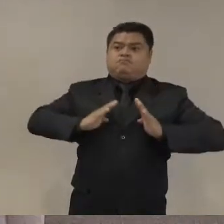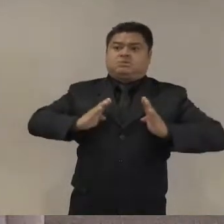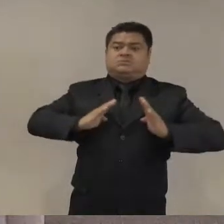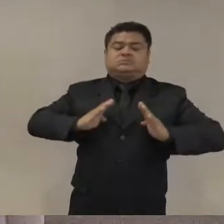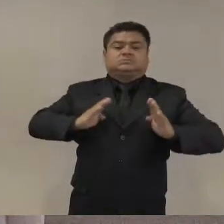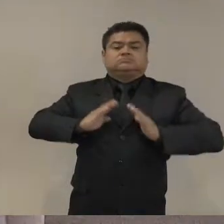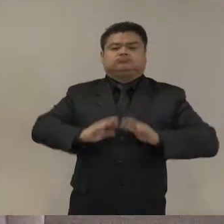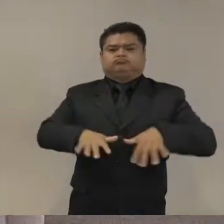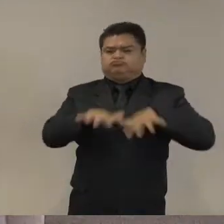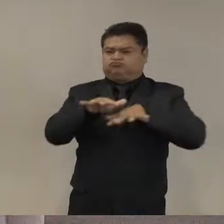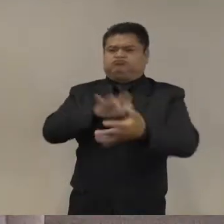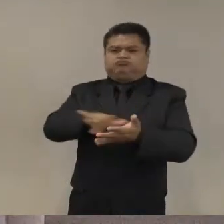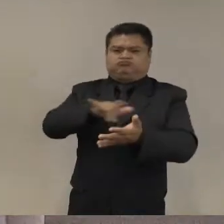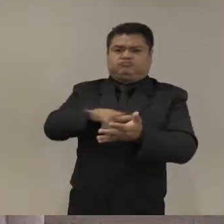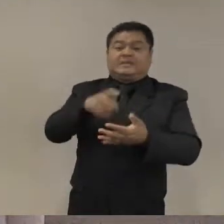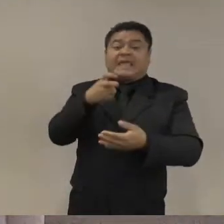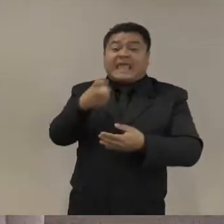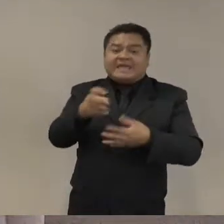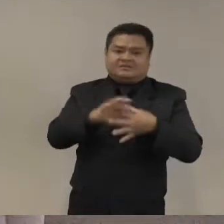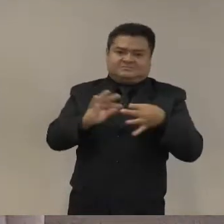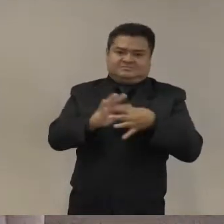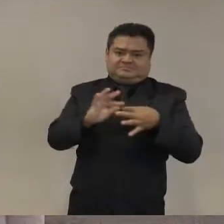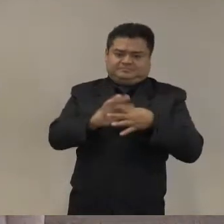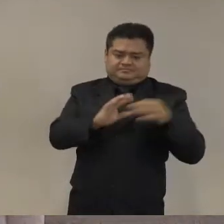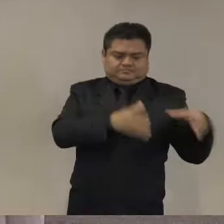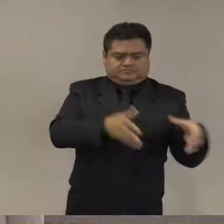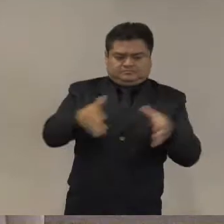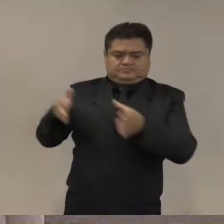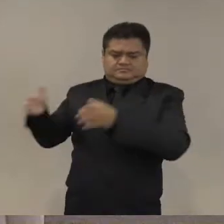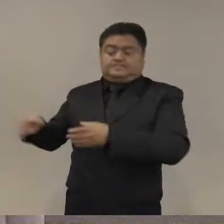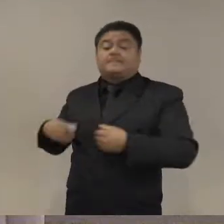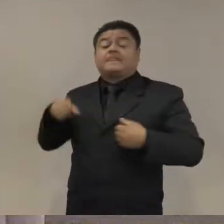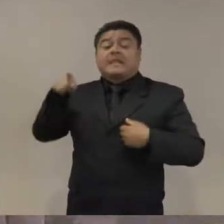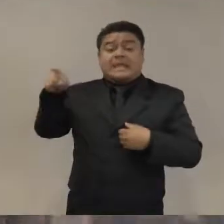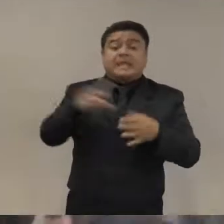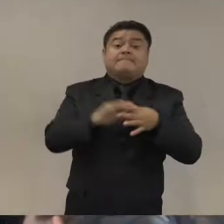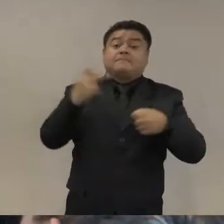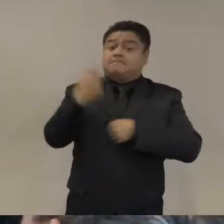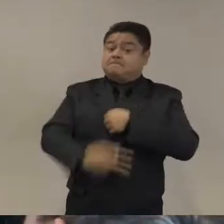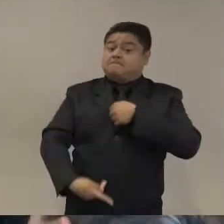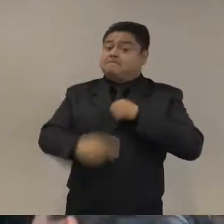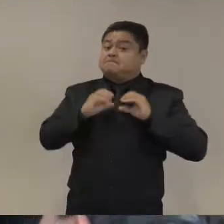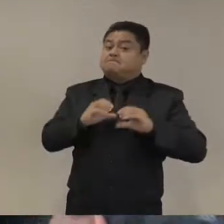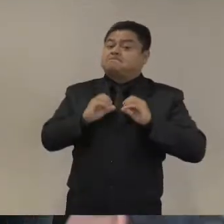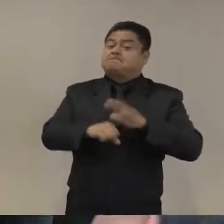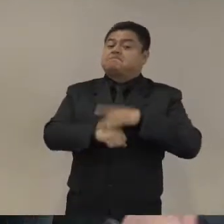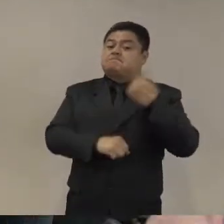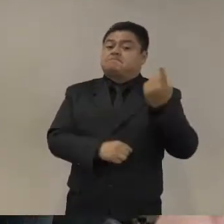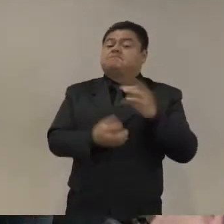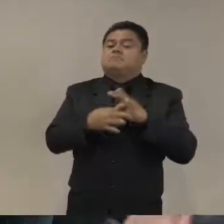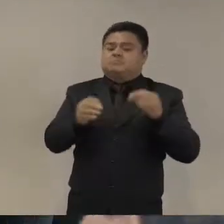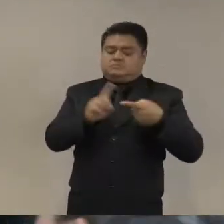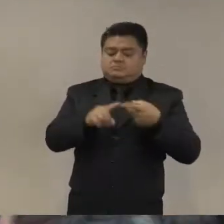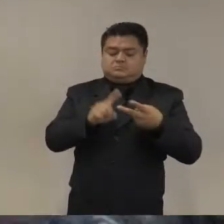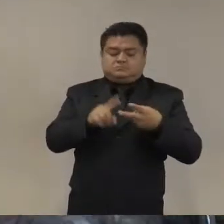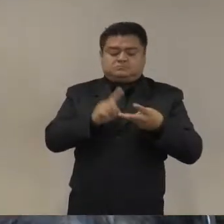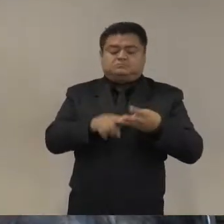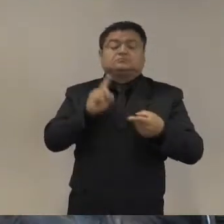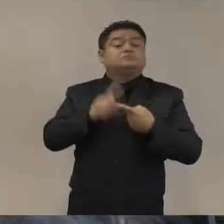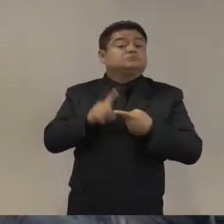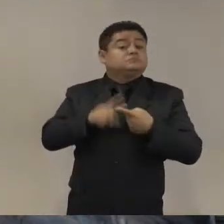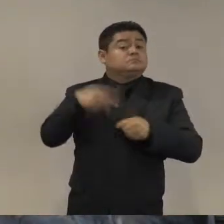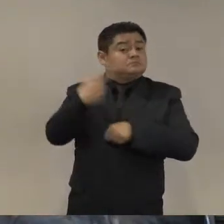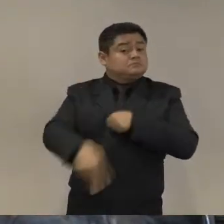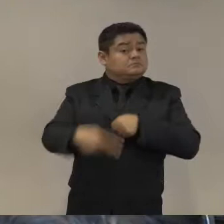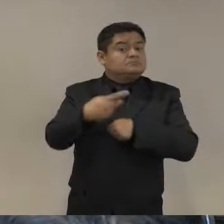de militarización que Adam nos explicó los riesgos que también nos explica y que son muy importantes respetarían a tres primero el riesgo